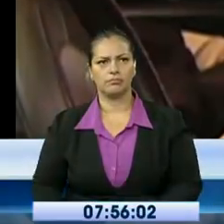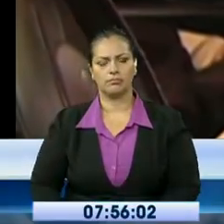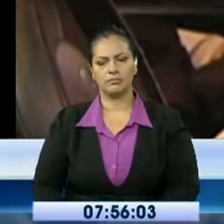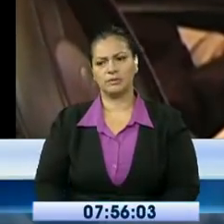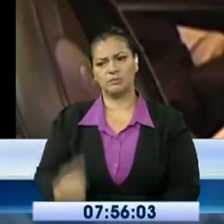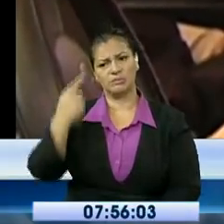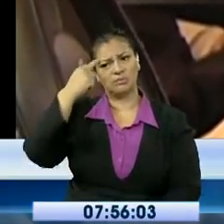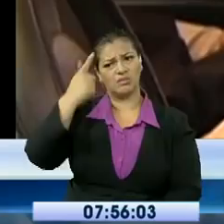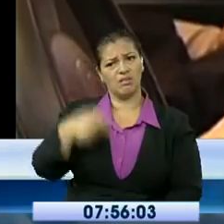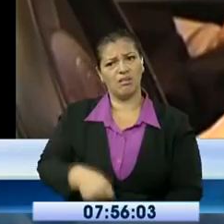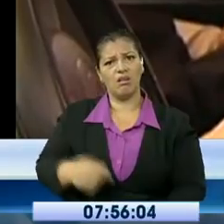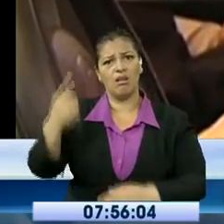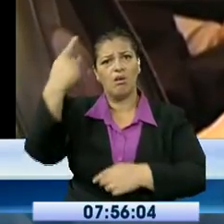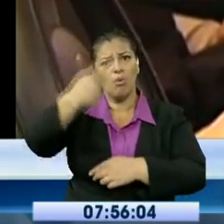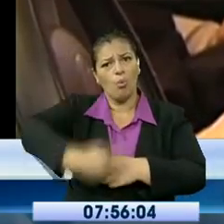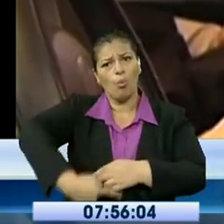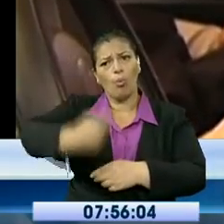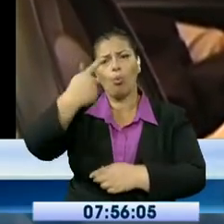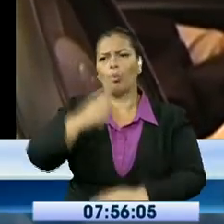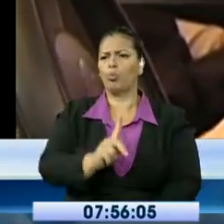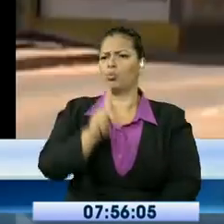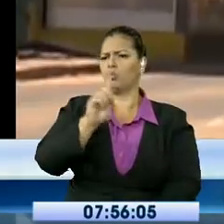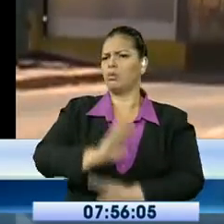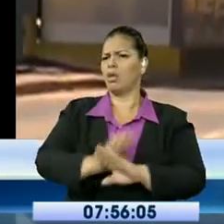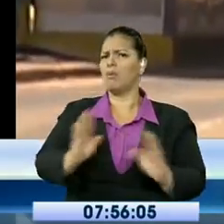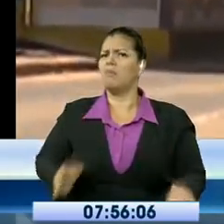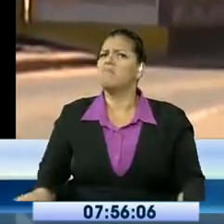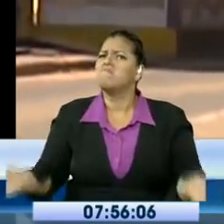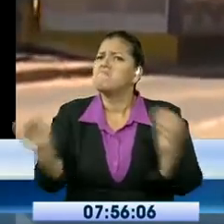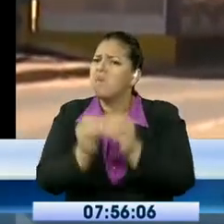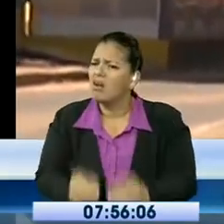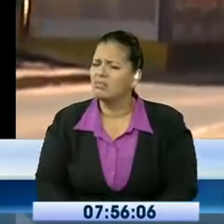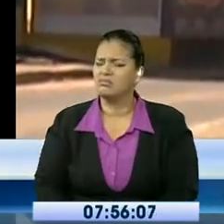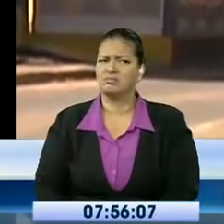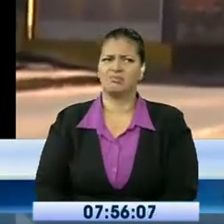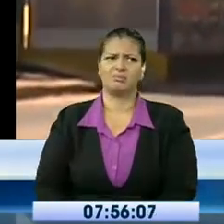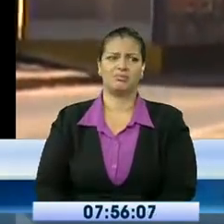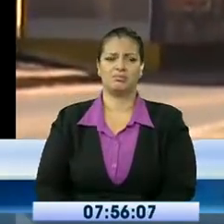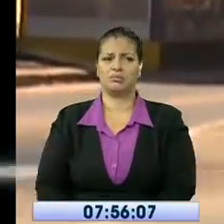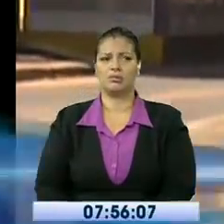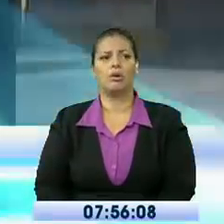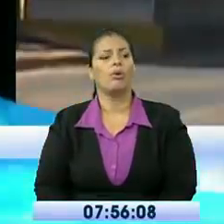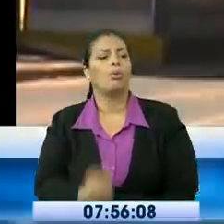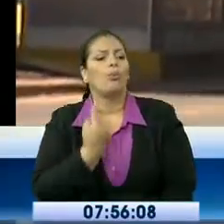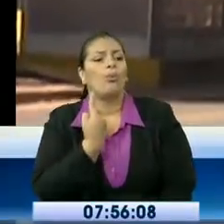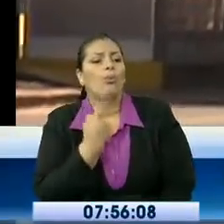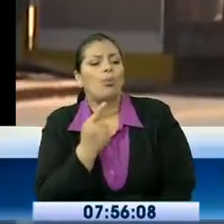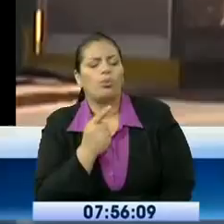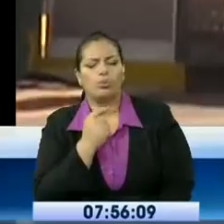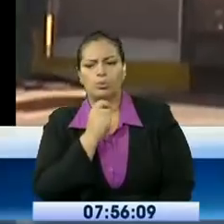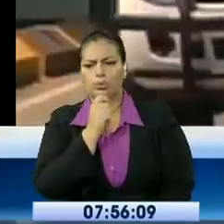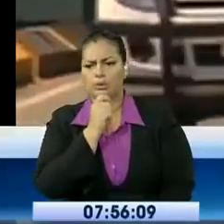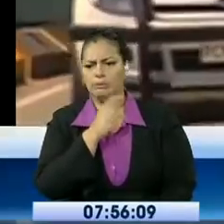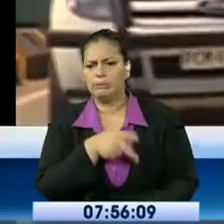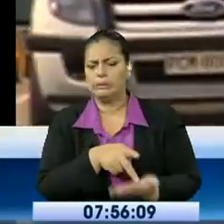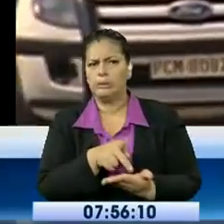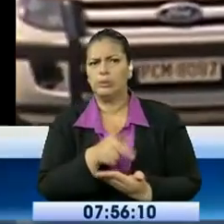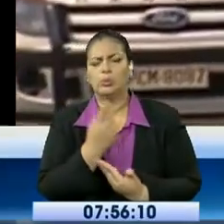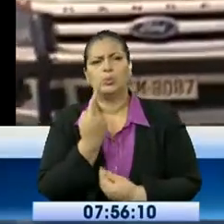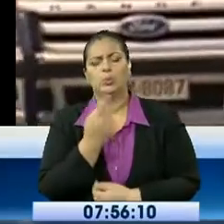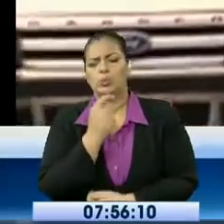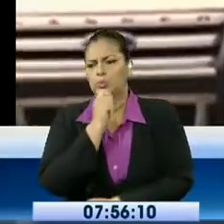solución real? Pero ya tienen un peaje, utilicen ese peaje. Estaría bien pagar un dólar porque también necesitamos el mantenimiento de